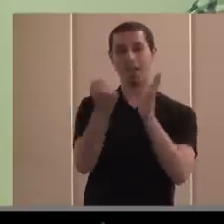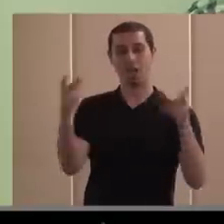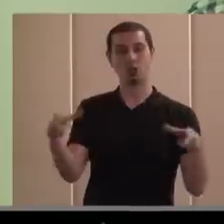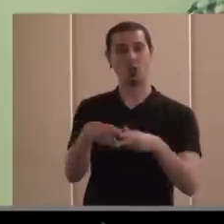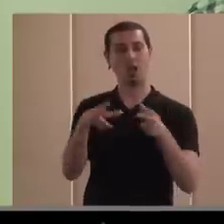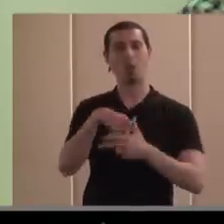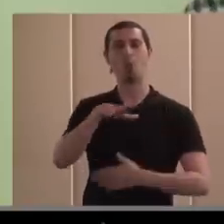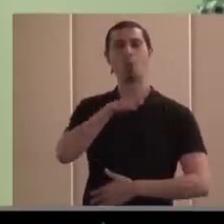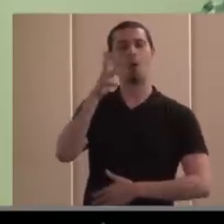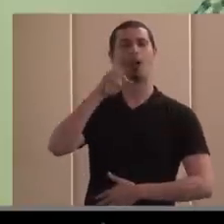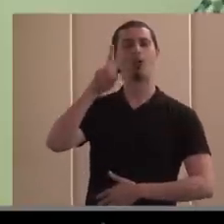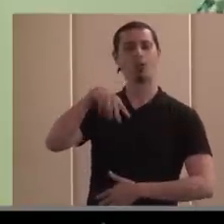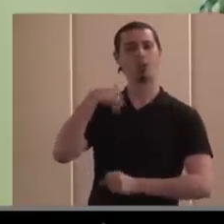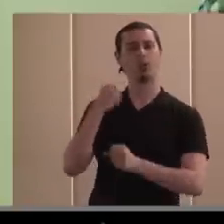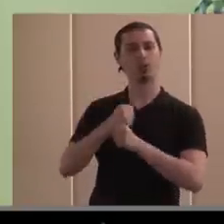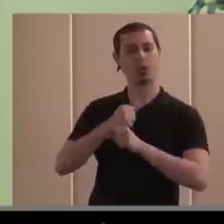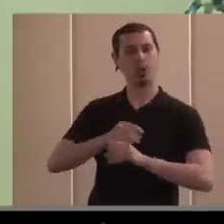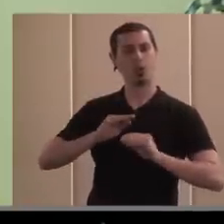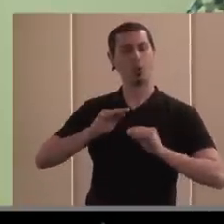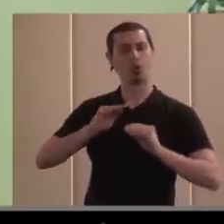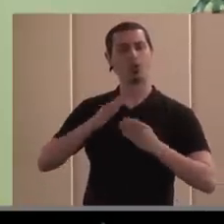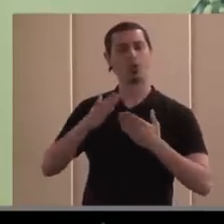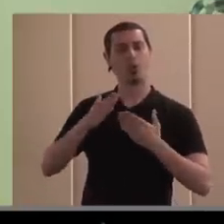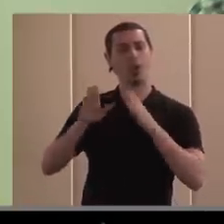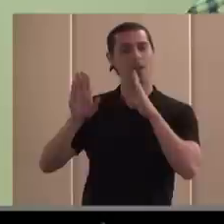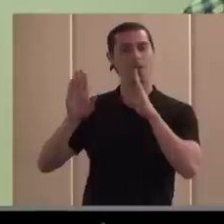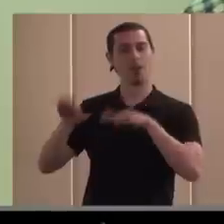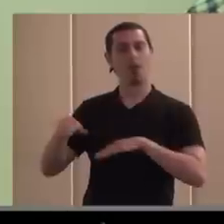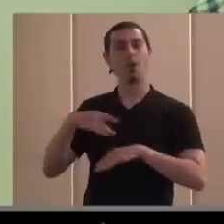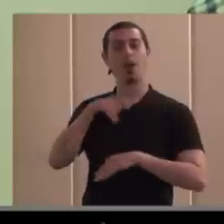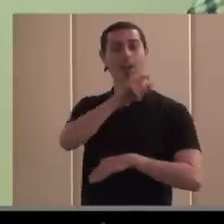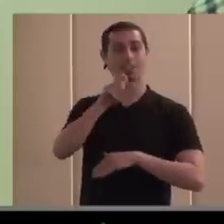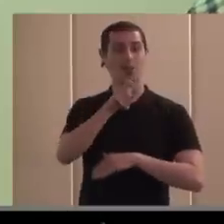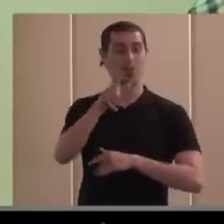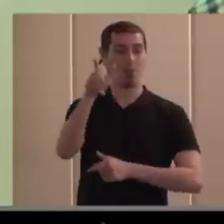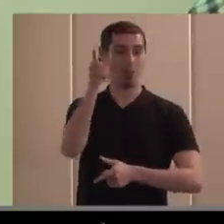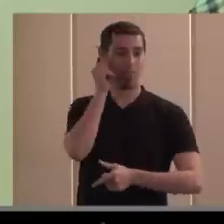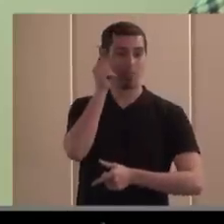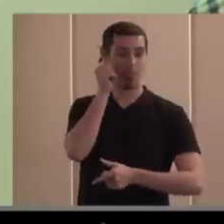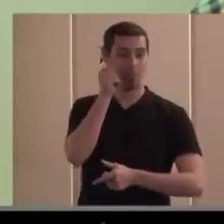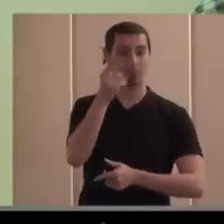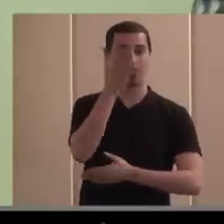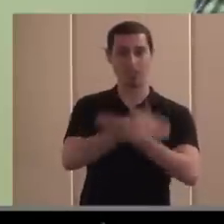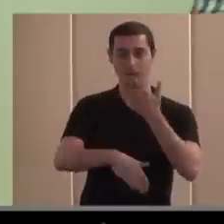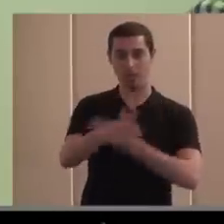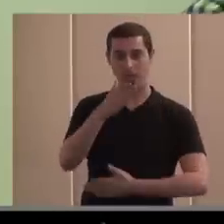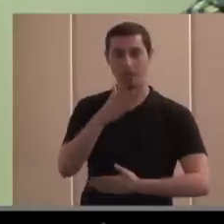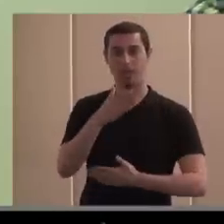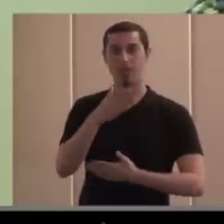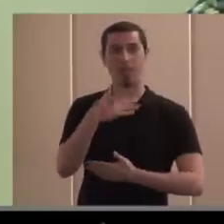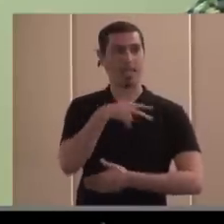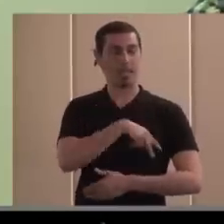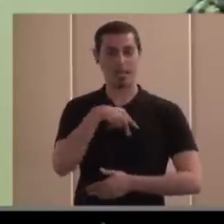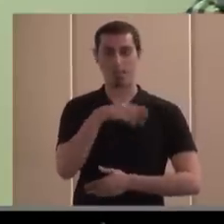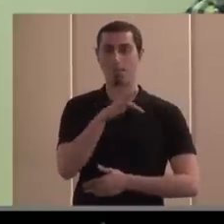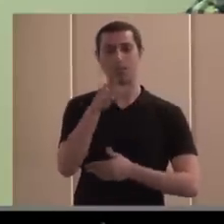el reconocimiento a la labor que se hace en favor tanto de las personas ciegas y deficientes visuales como de las personas con discapacidad en general